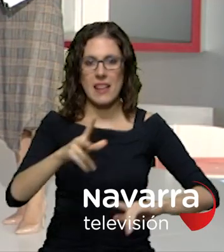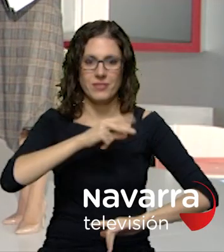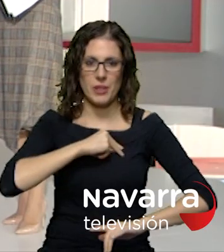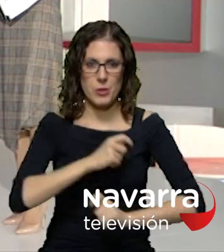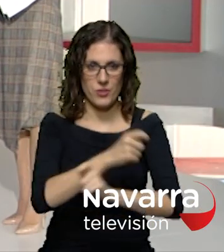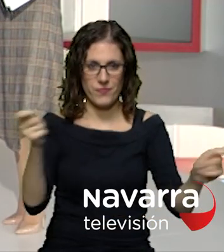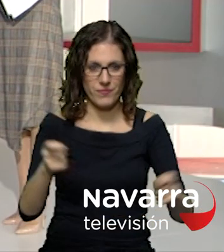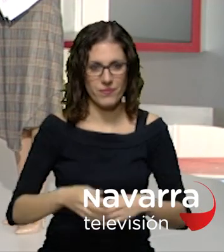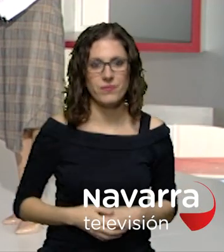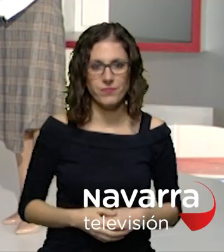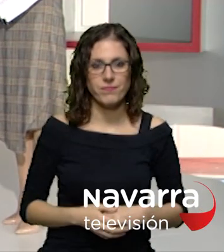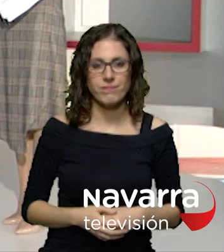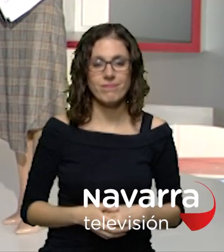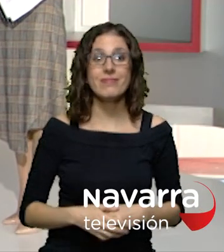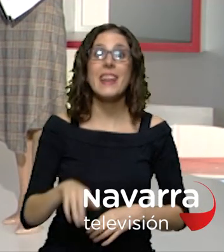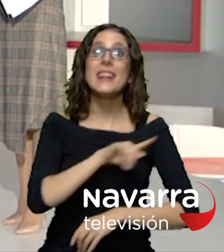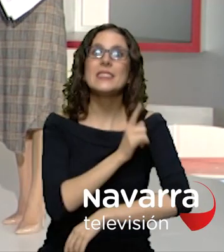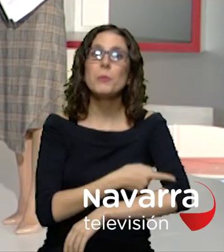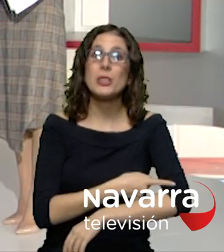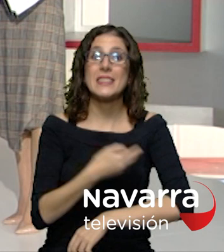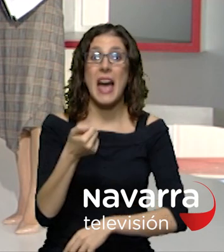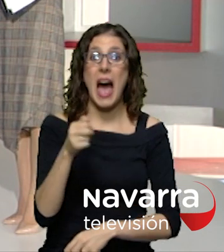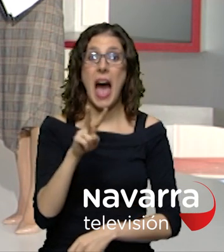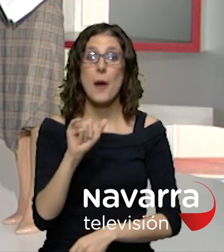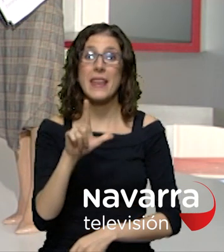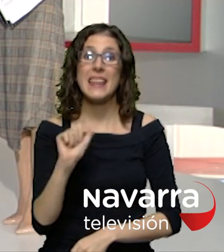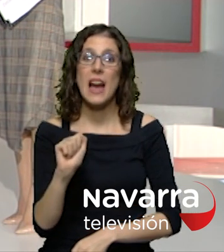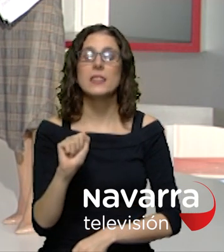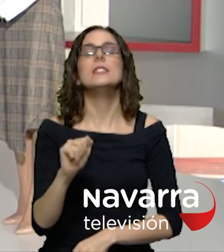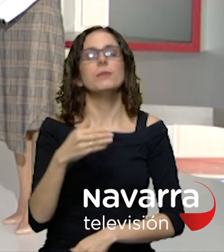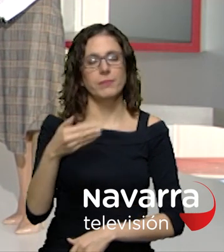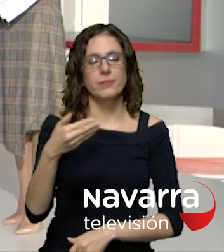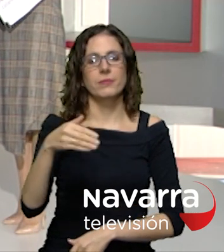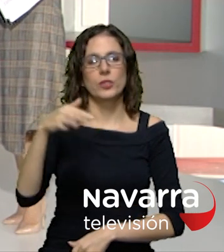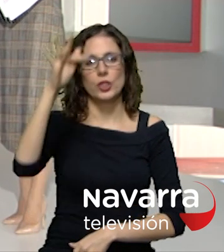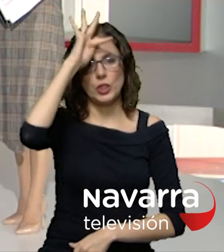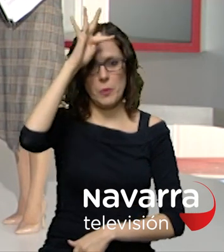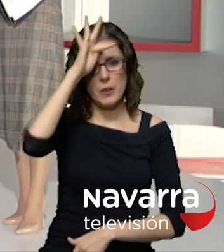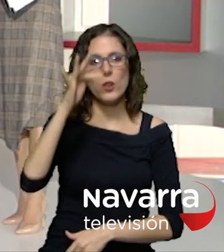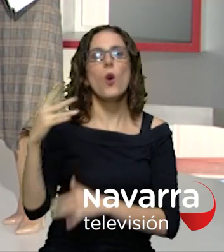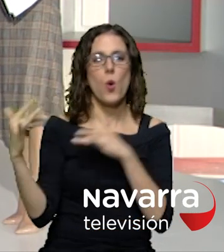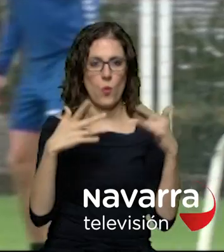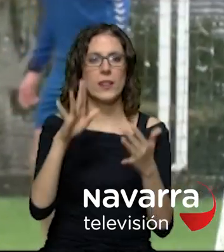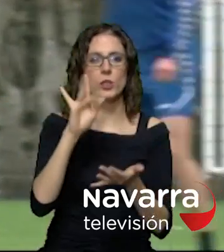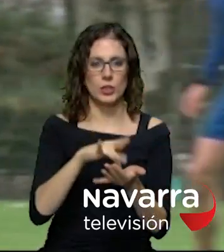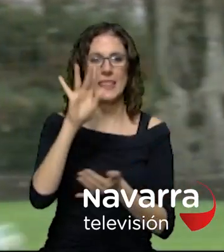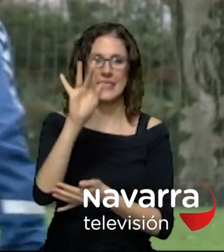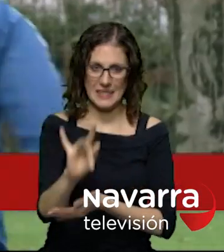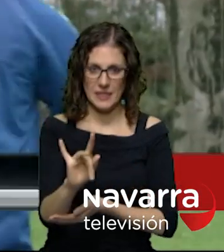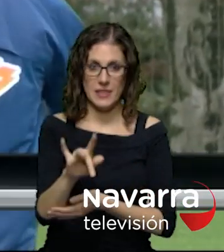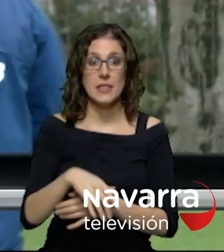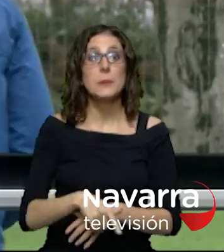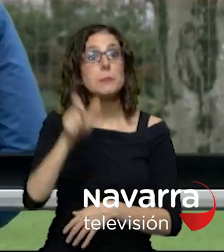y en deportes chim y ávila será una de las novedades en el 11 de arrasate para el partido del domingo frente al atlético el delantero